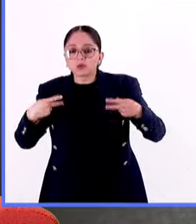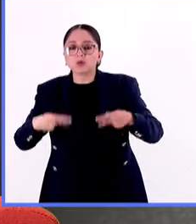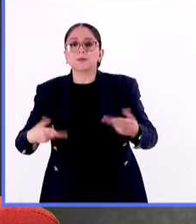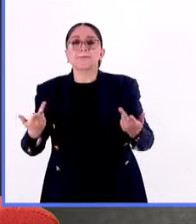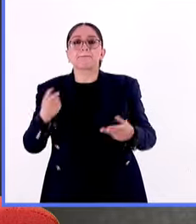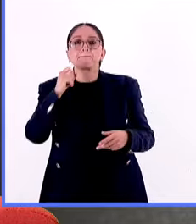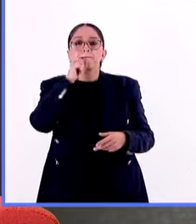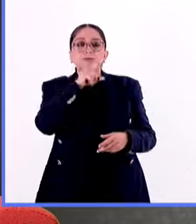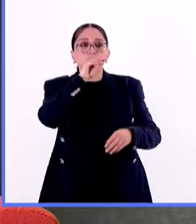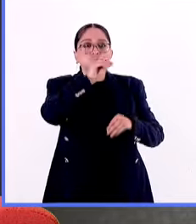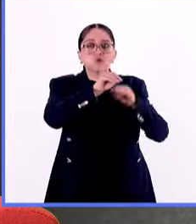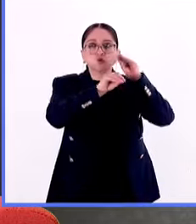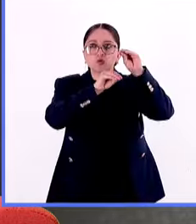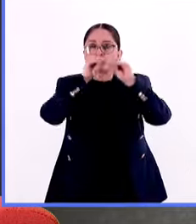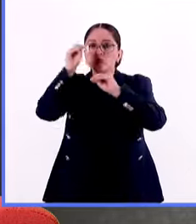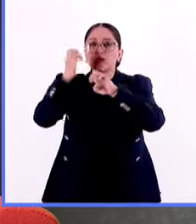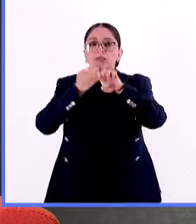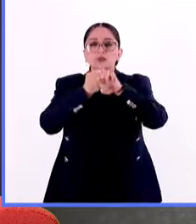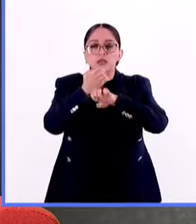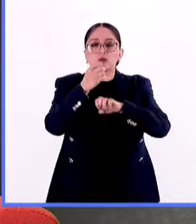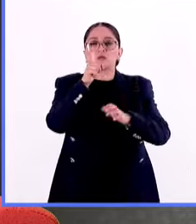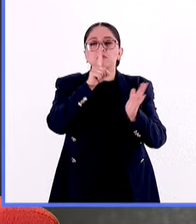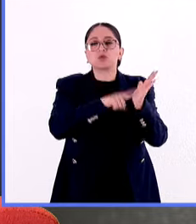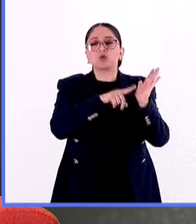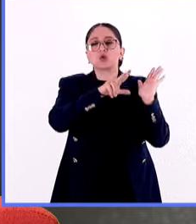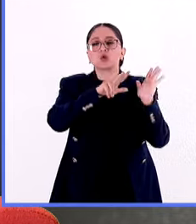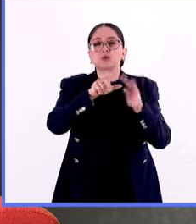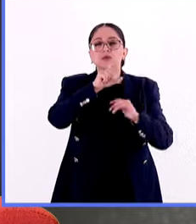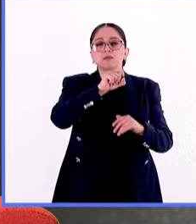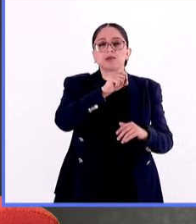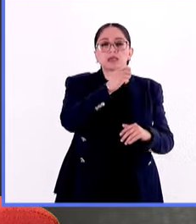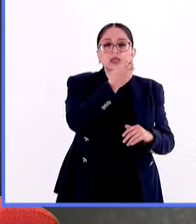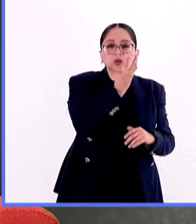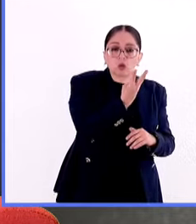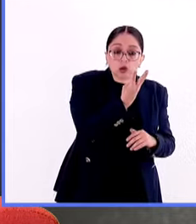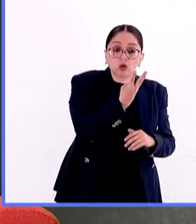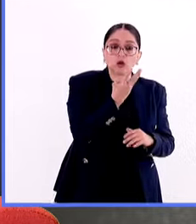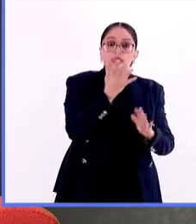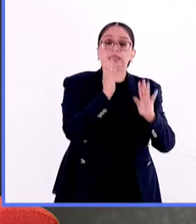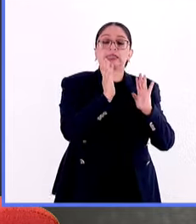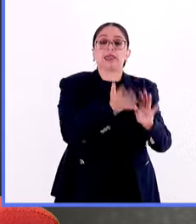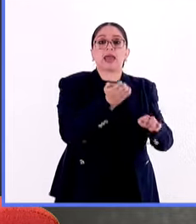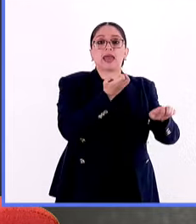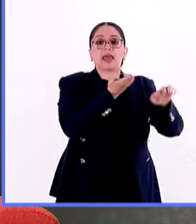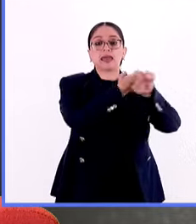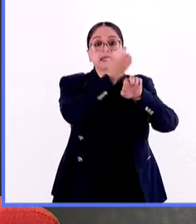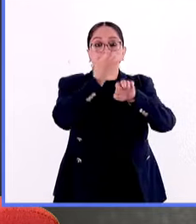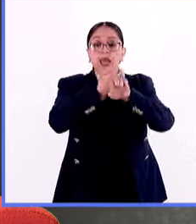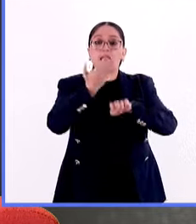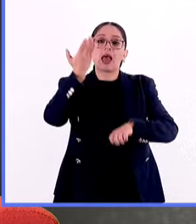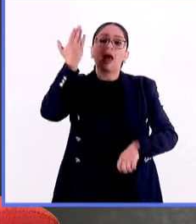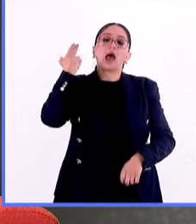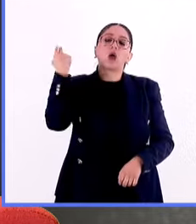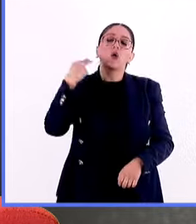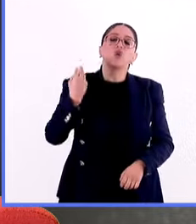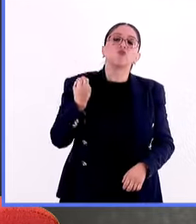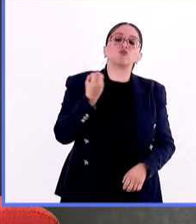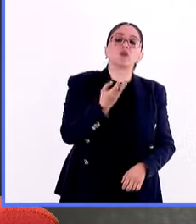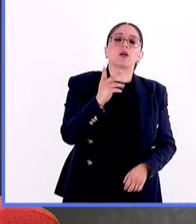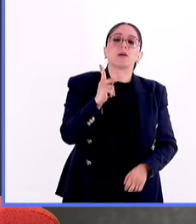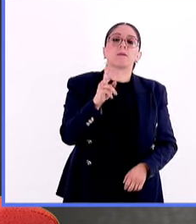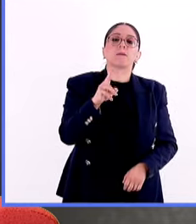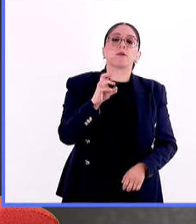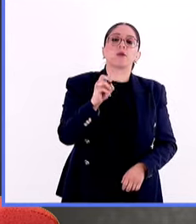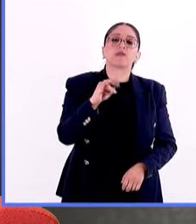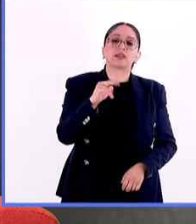los estados de la federación fue entre el 23 y 1824 que surgen los estados, antes se llamaban provincias, y se configura